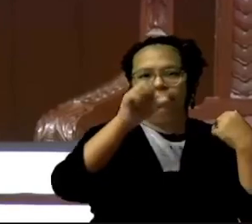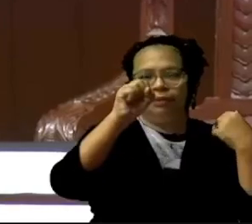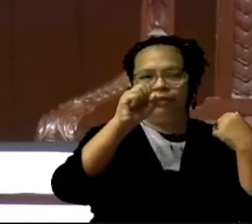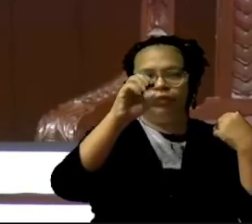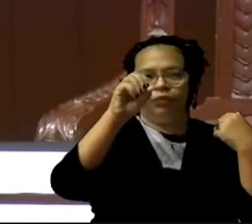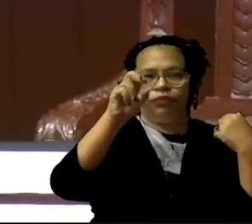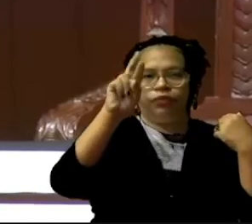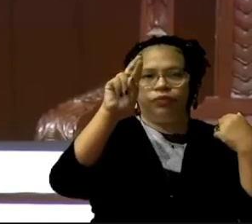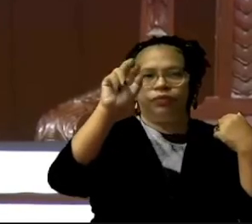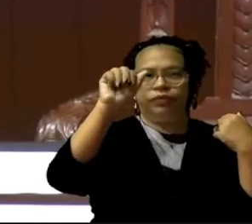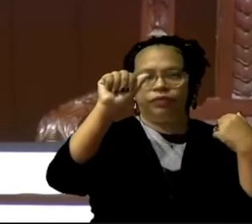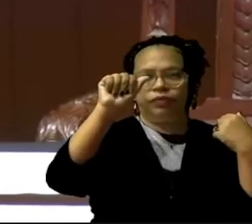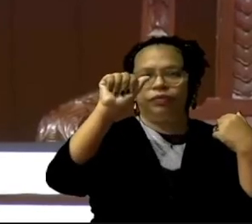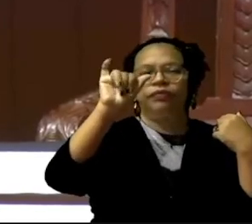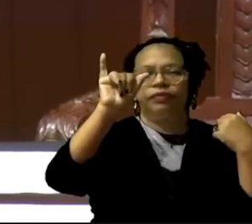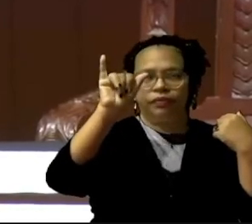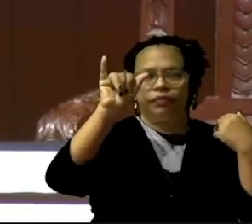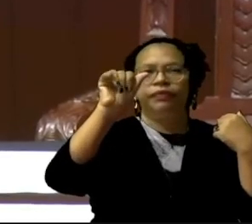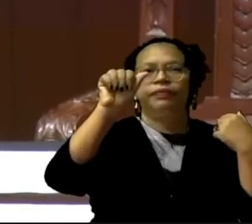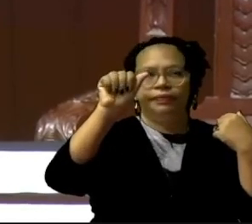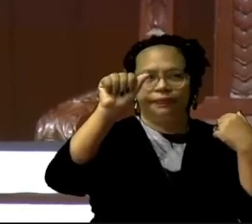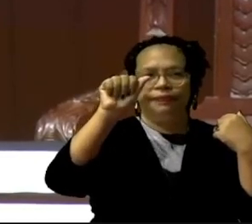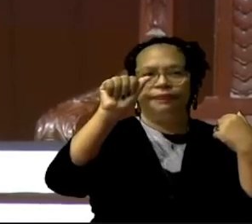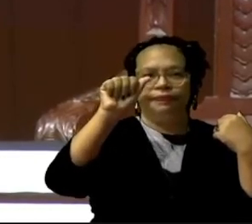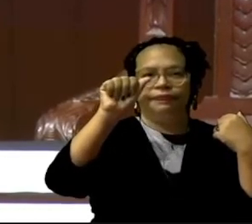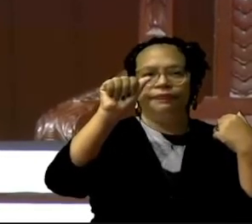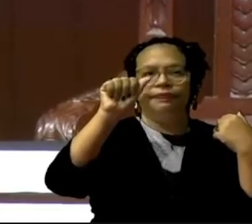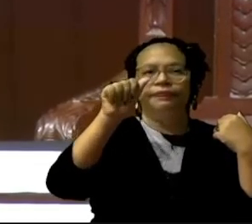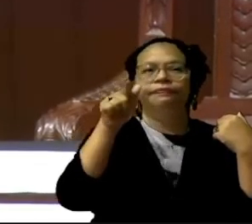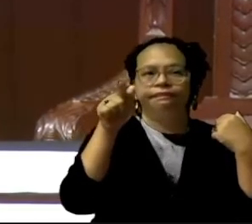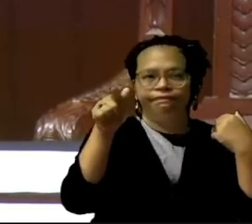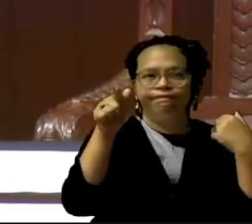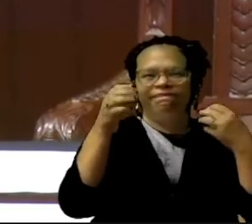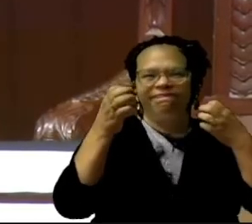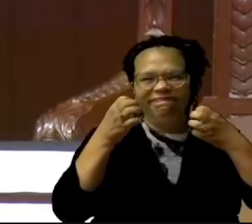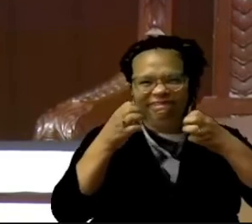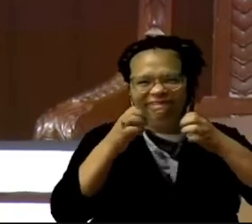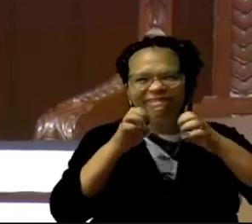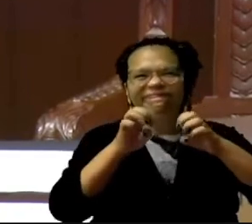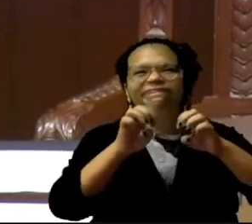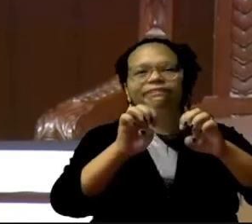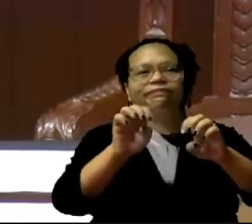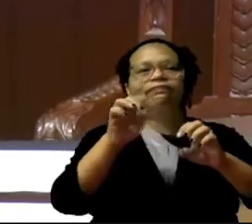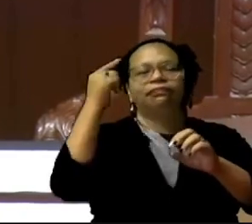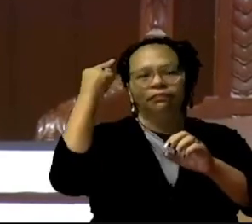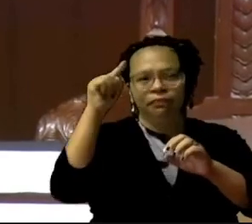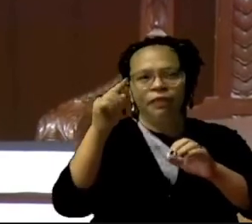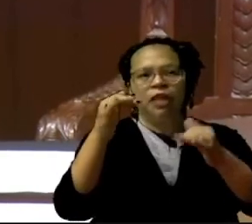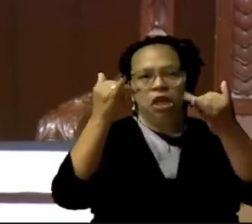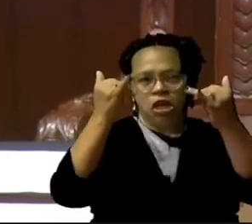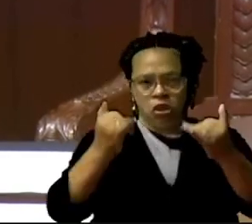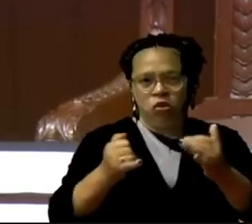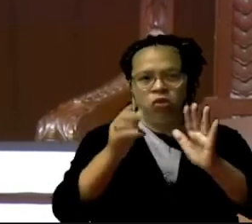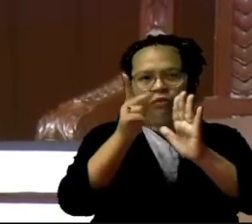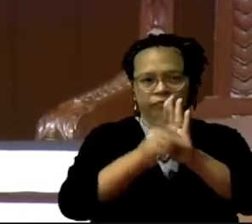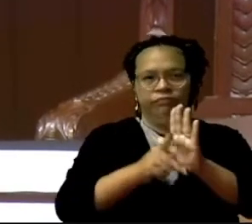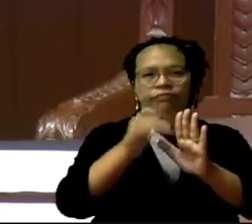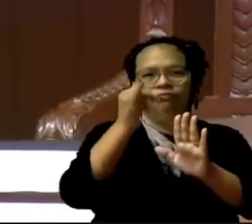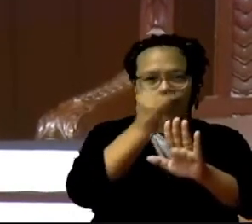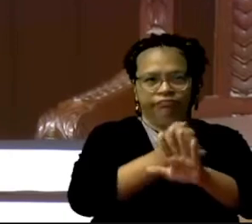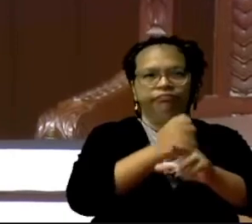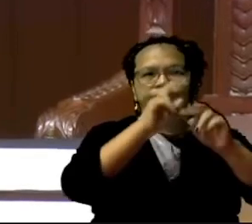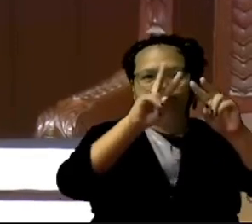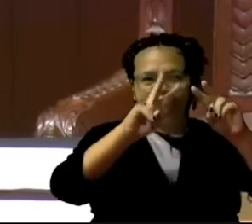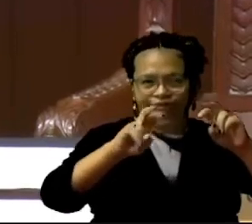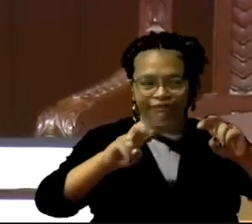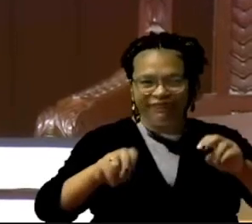Suárez, que ha llevado a cabo una gran lucha para que este proyecto esté en el punto que lo tenemos en el día de hoy, que